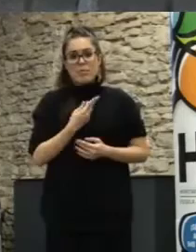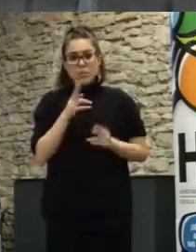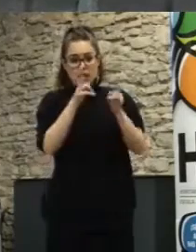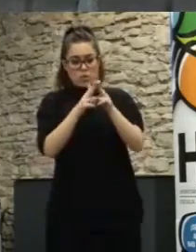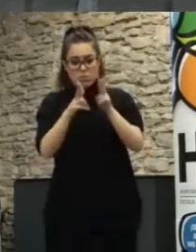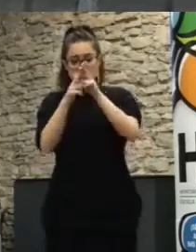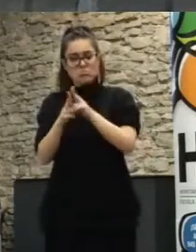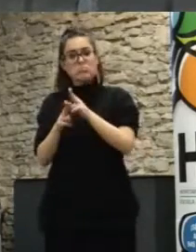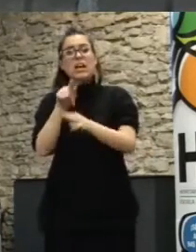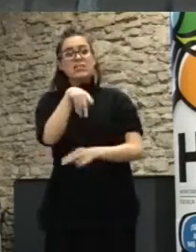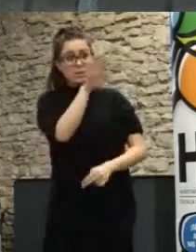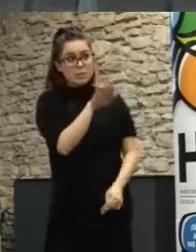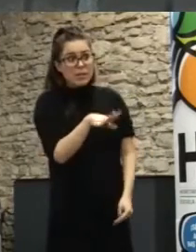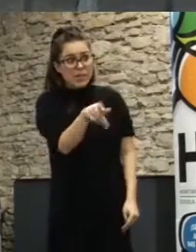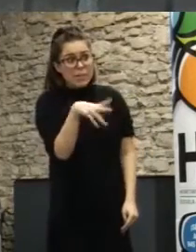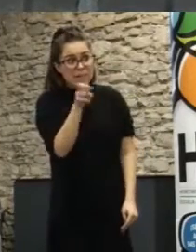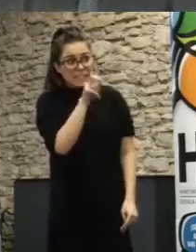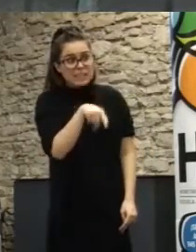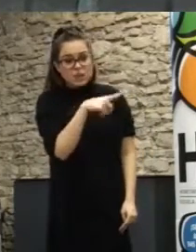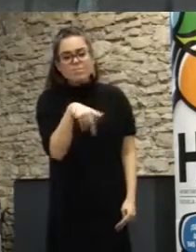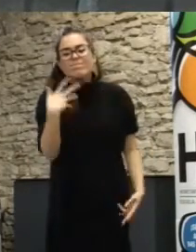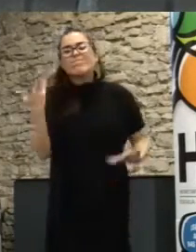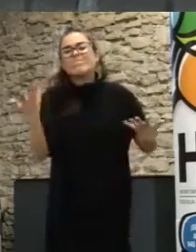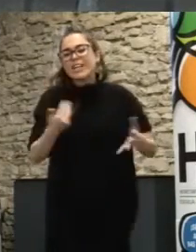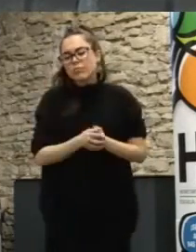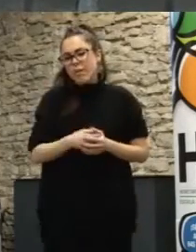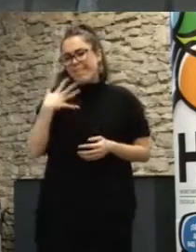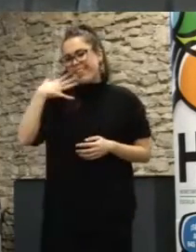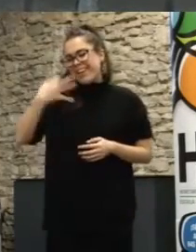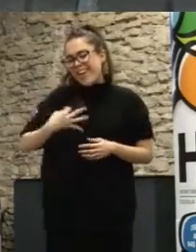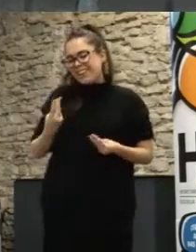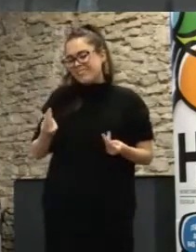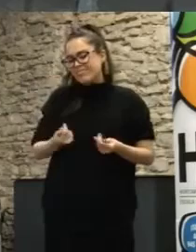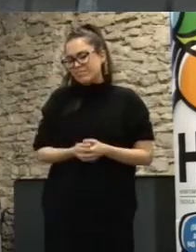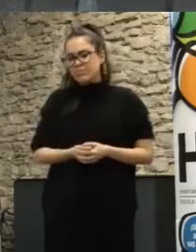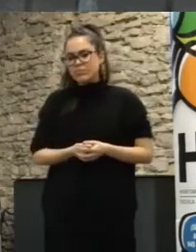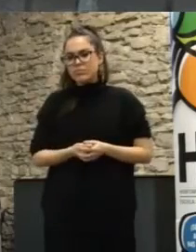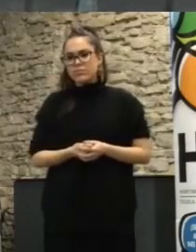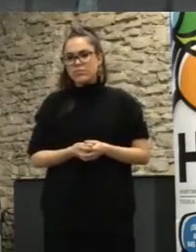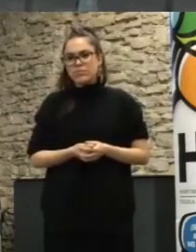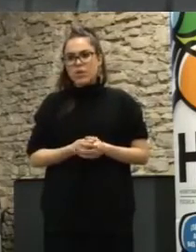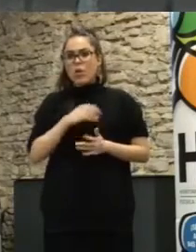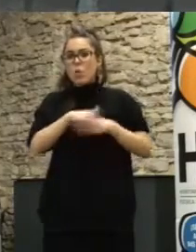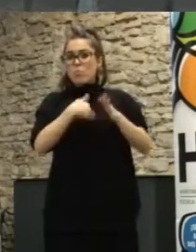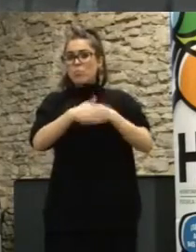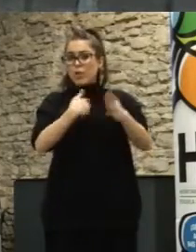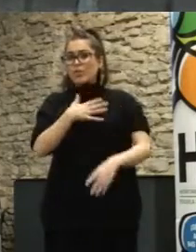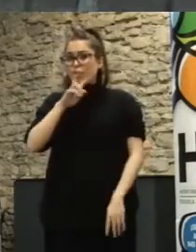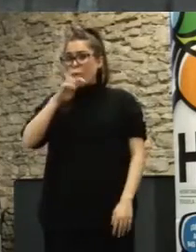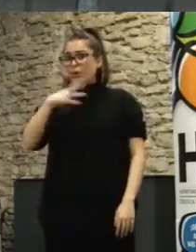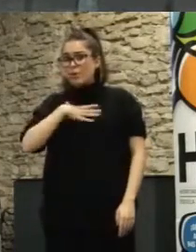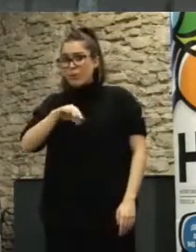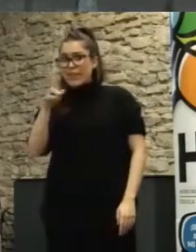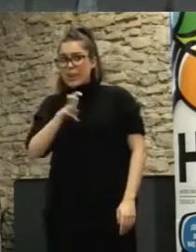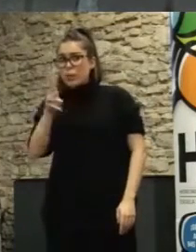¿te parece que ha sido útil? sí pero no sabemos si realmente otro proceso podría haber sido más útil o